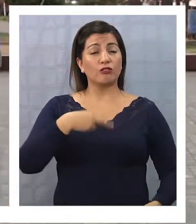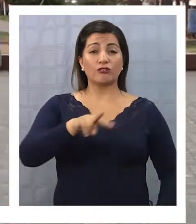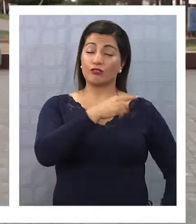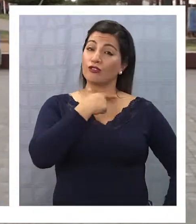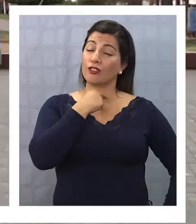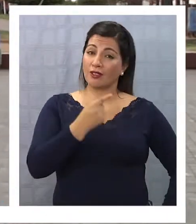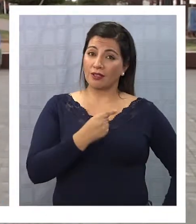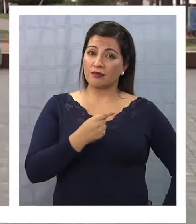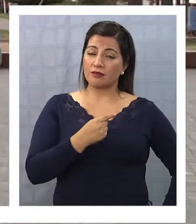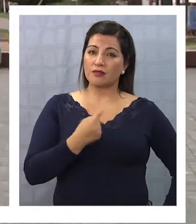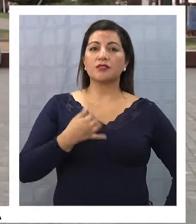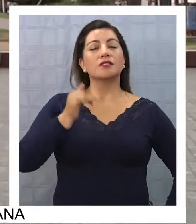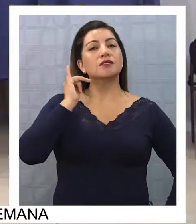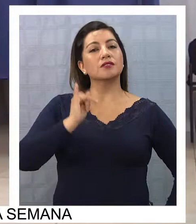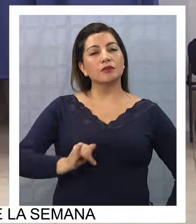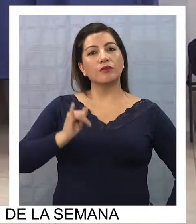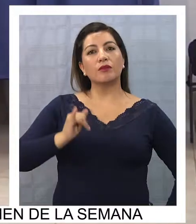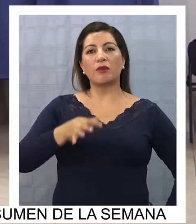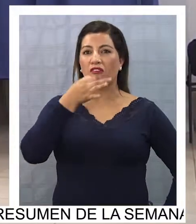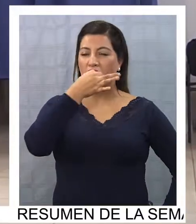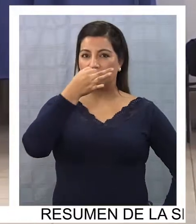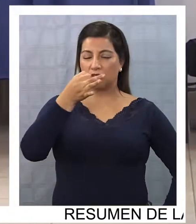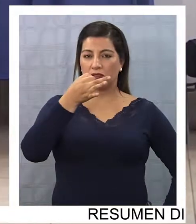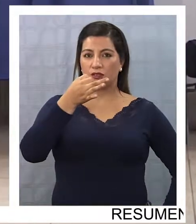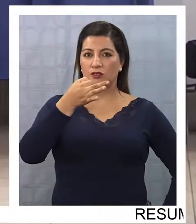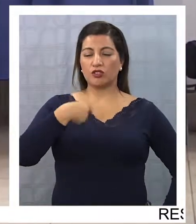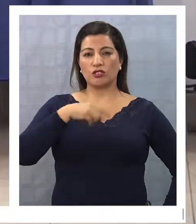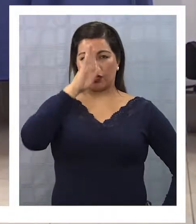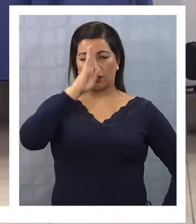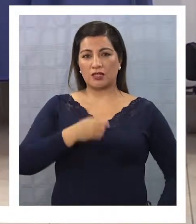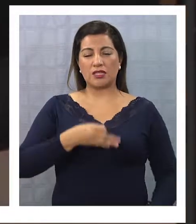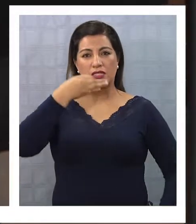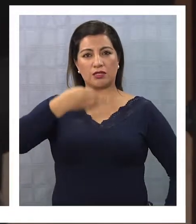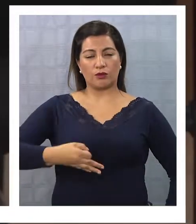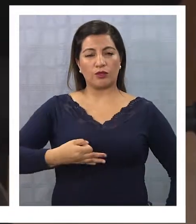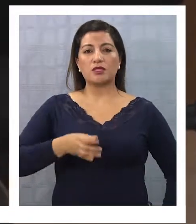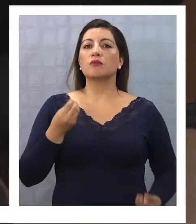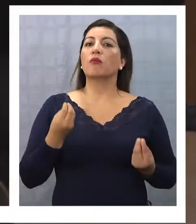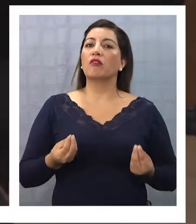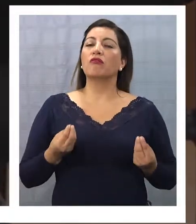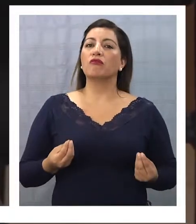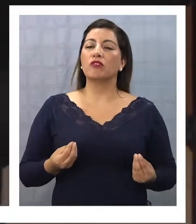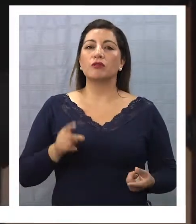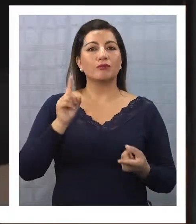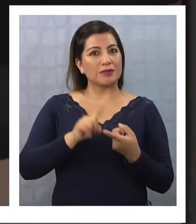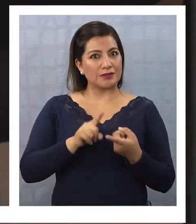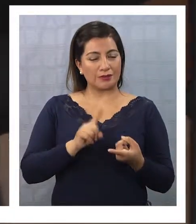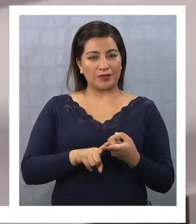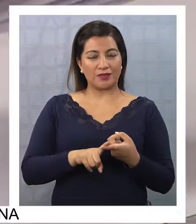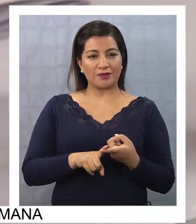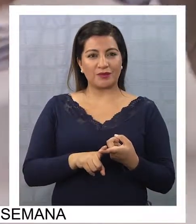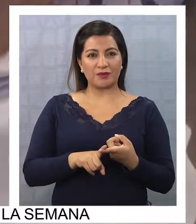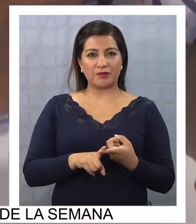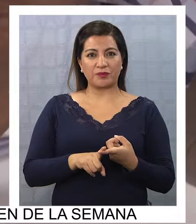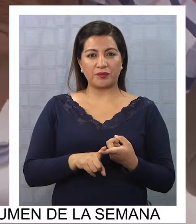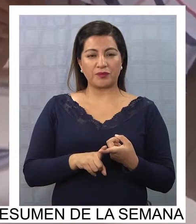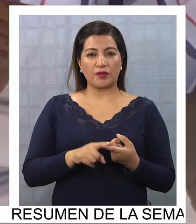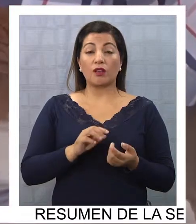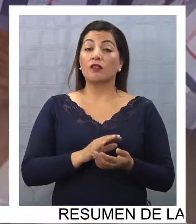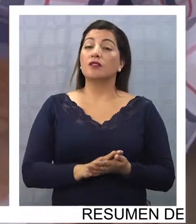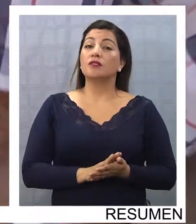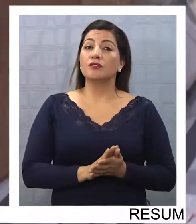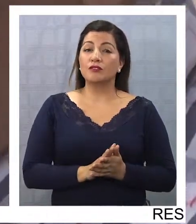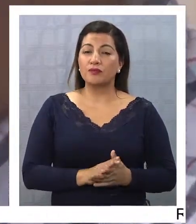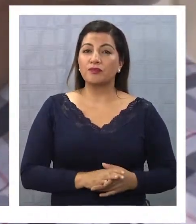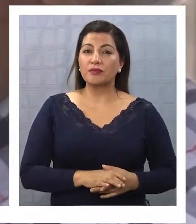Yo siempre voy a plantear algo que tengo por convicción. Siempre es bueno participar de los procesos eleccionarios. Siempre. En todo caso,